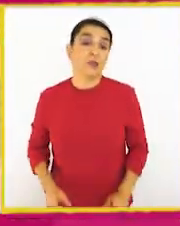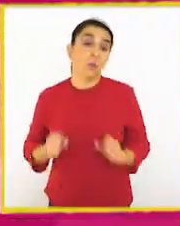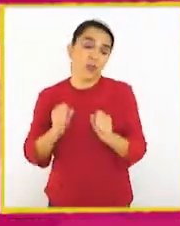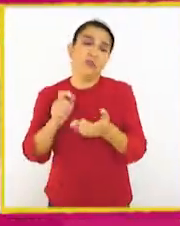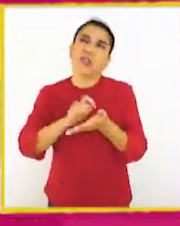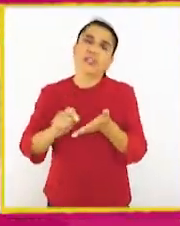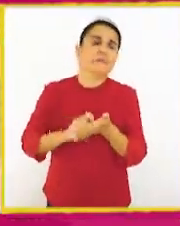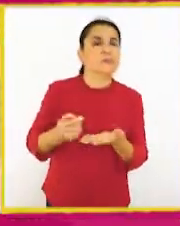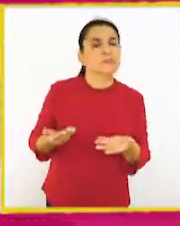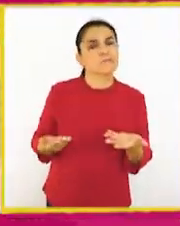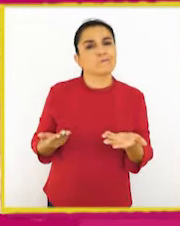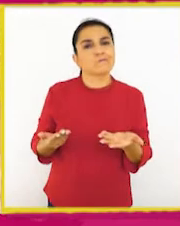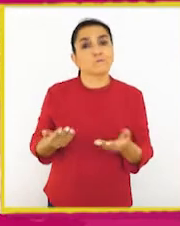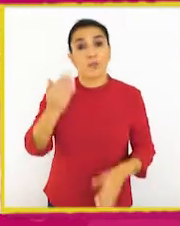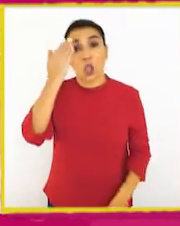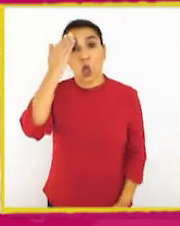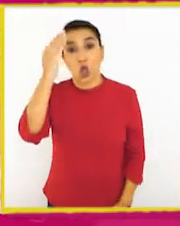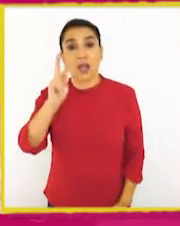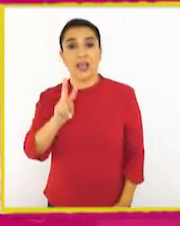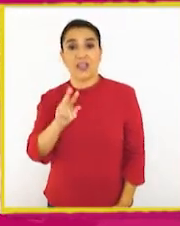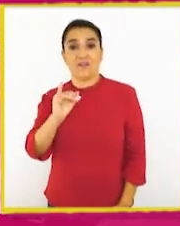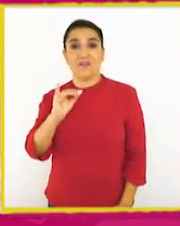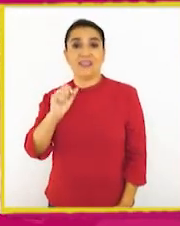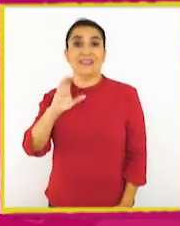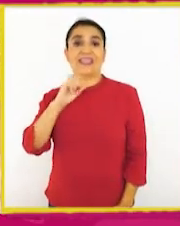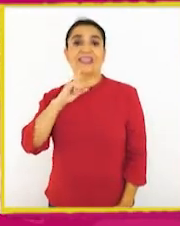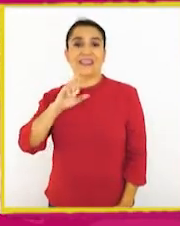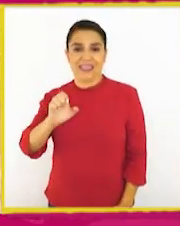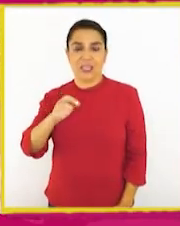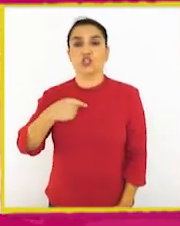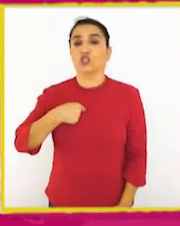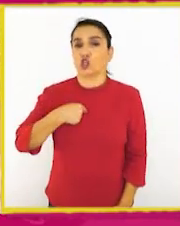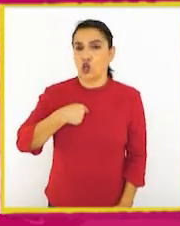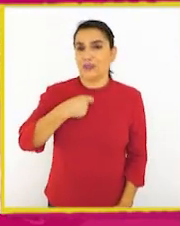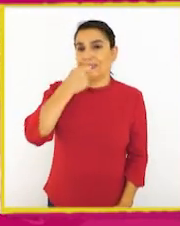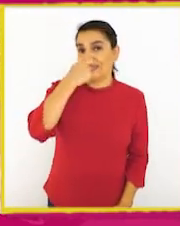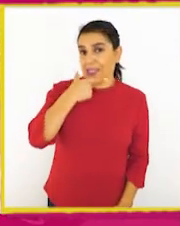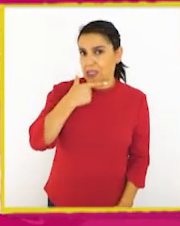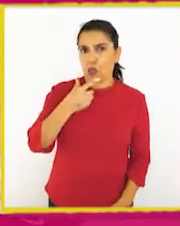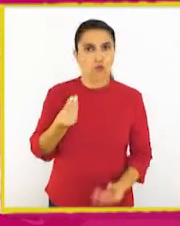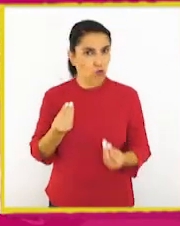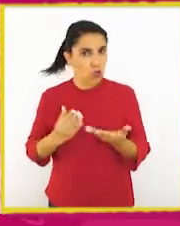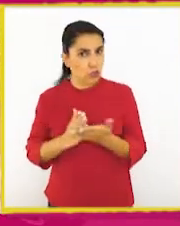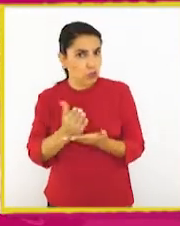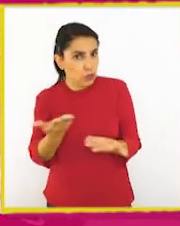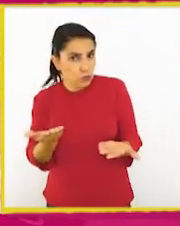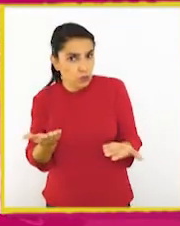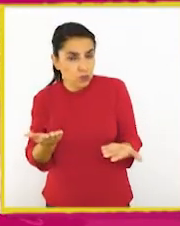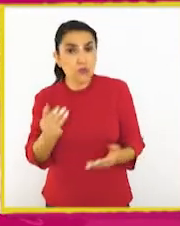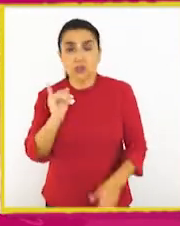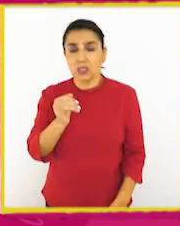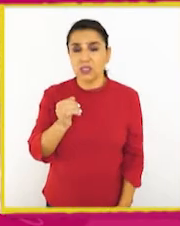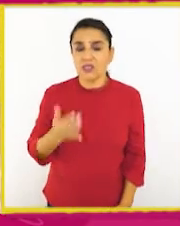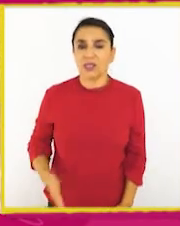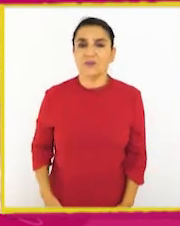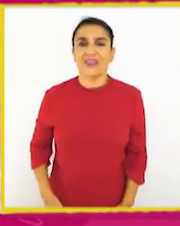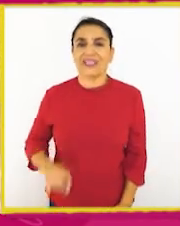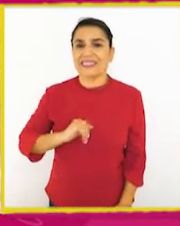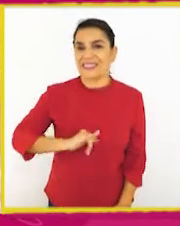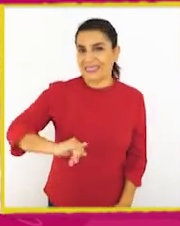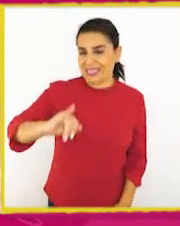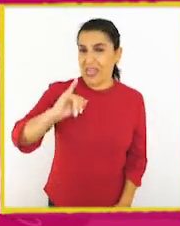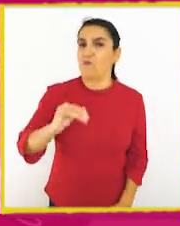Podemos escribir. Hola Vicente, soy Chester. Buen inicio, ¿no? Claro,